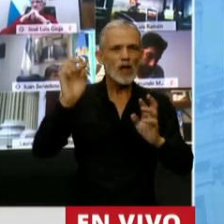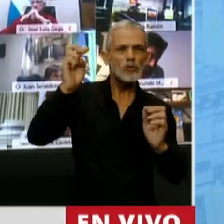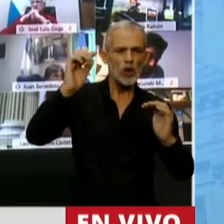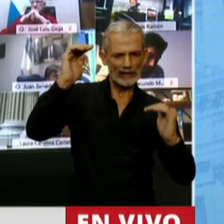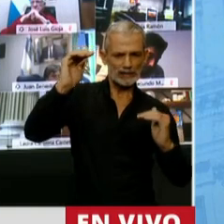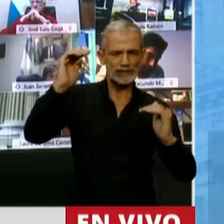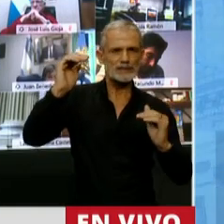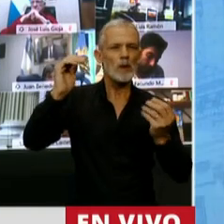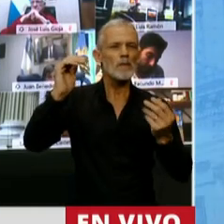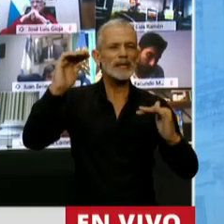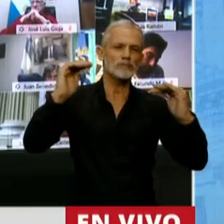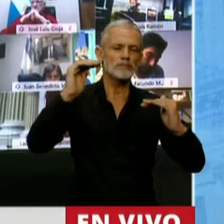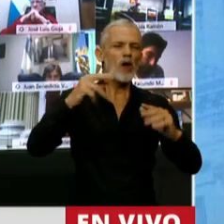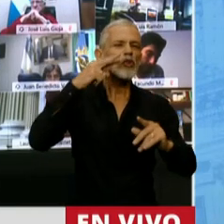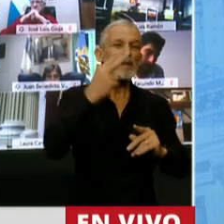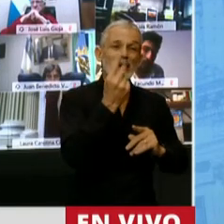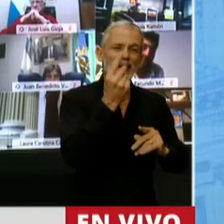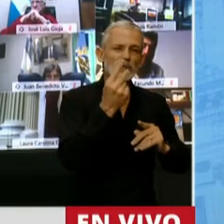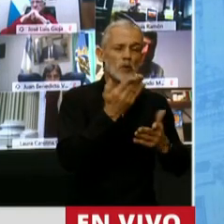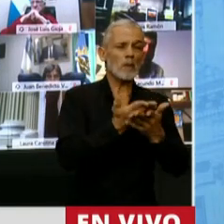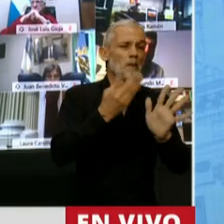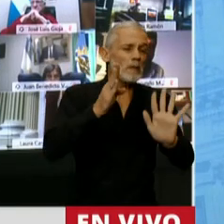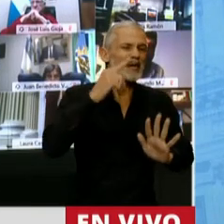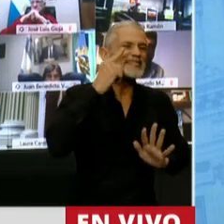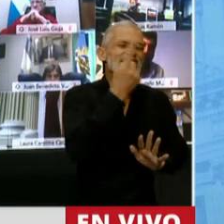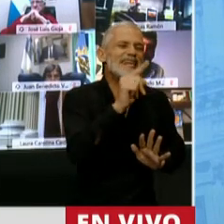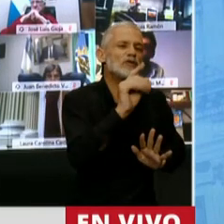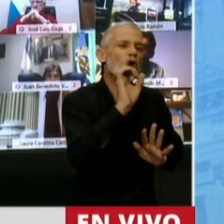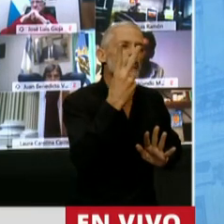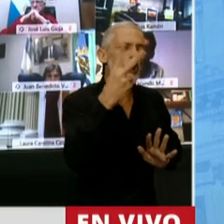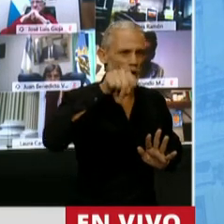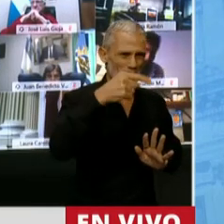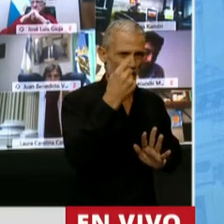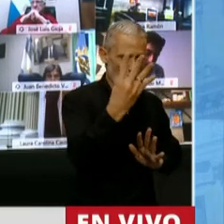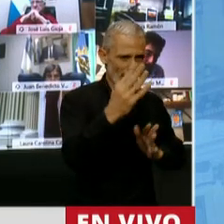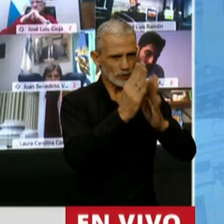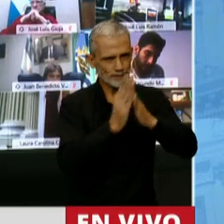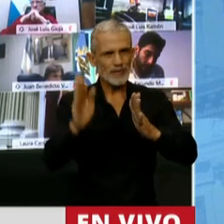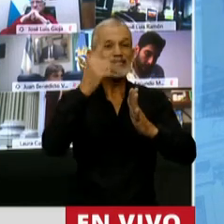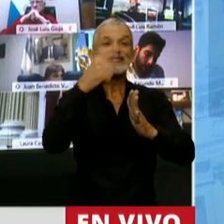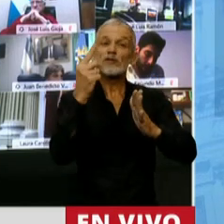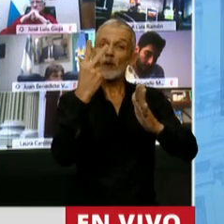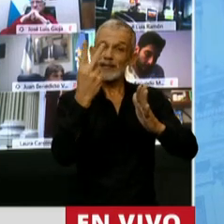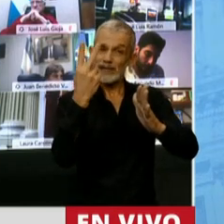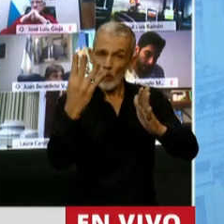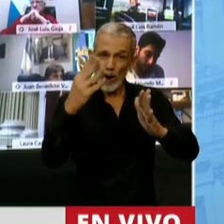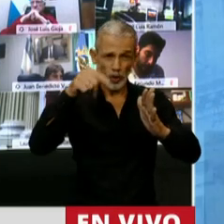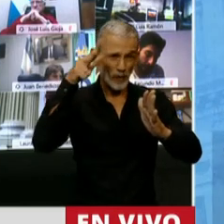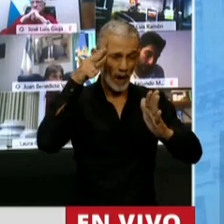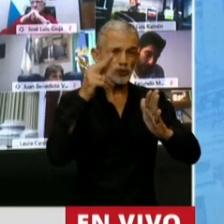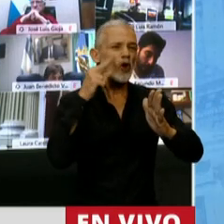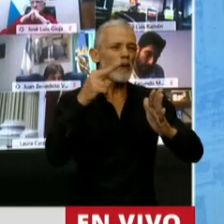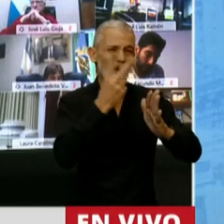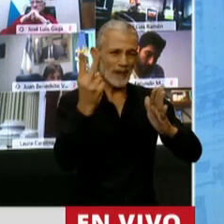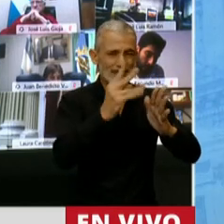nominal que para el 2021 se plantea en 102,4 en 124,8 en el 2022